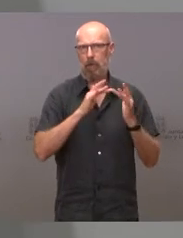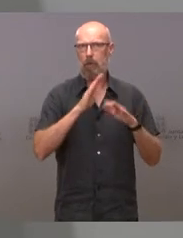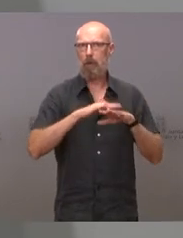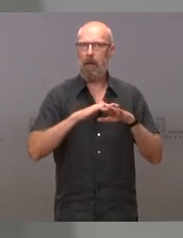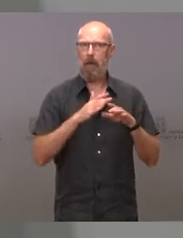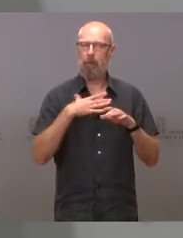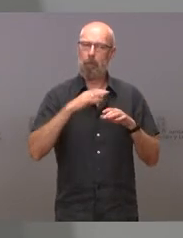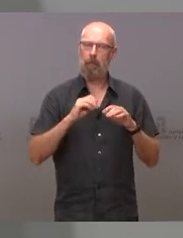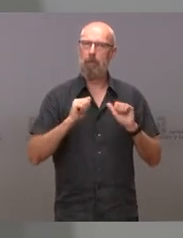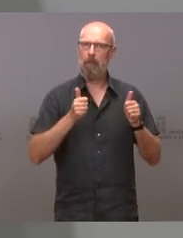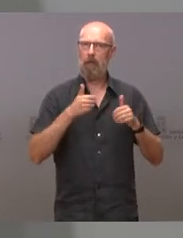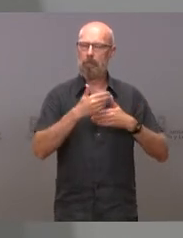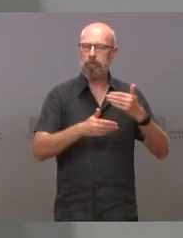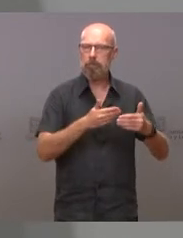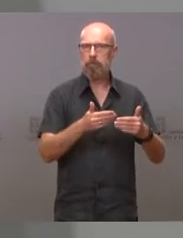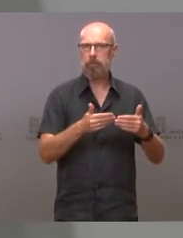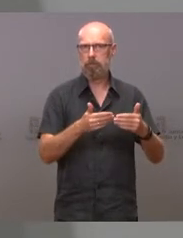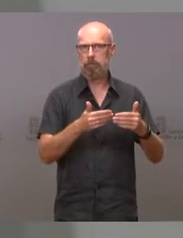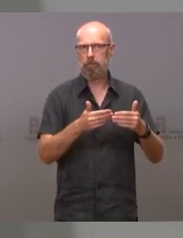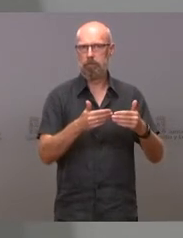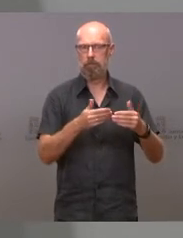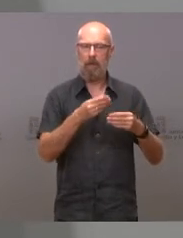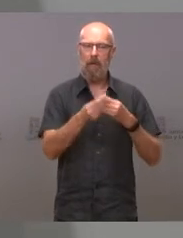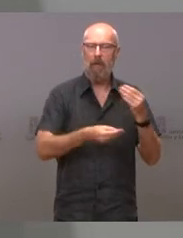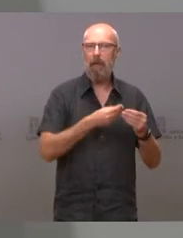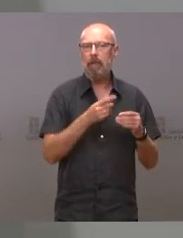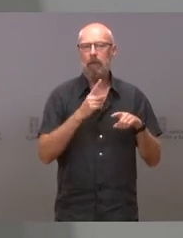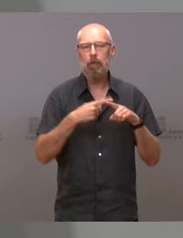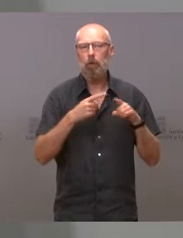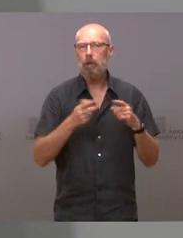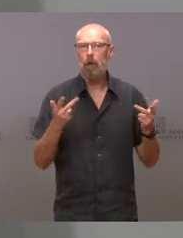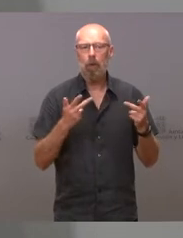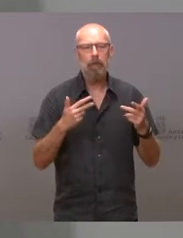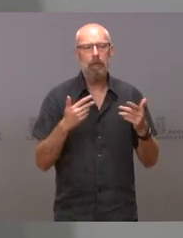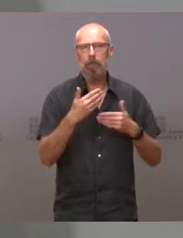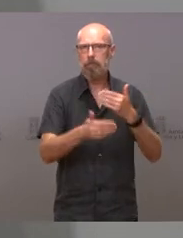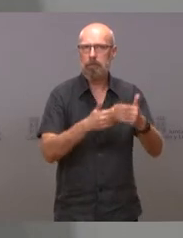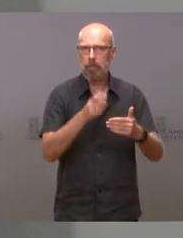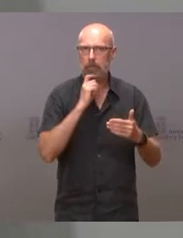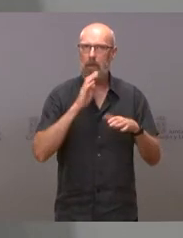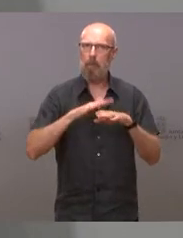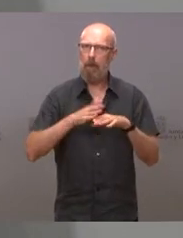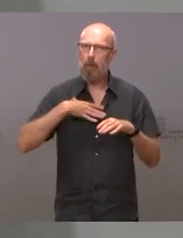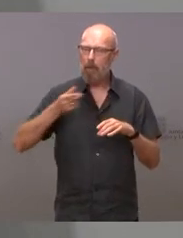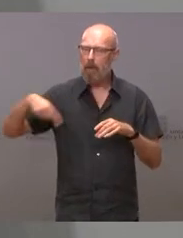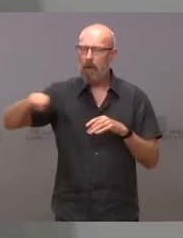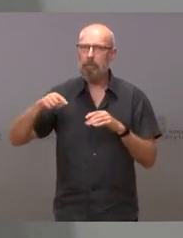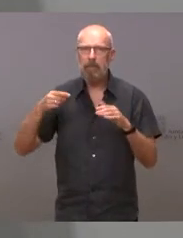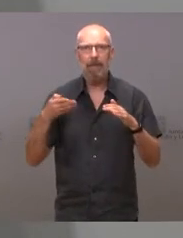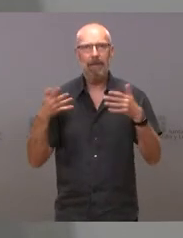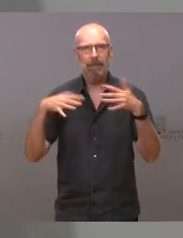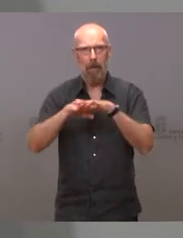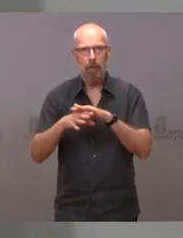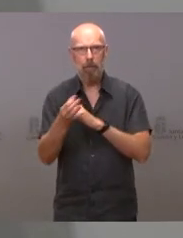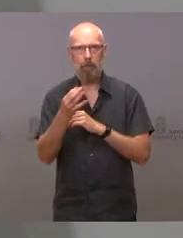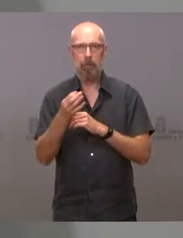ir avanzando en aquellas medidas que sean más urgentes para su integración. En la próxima reunión del próximo